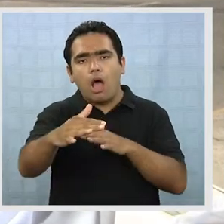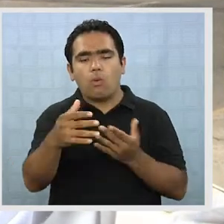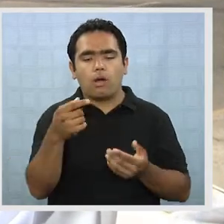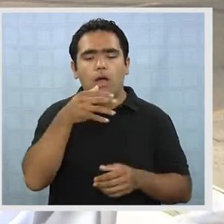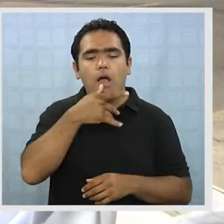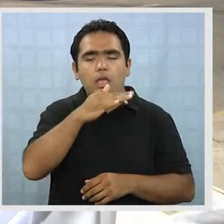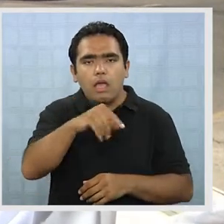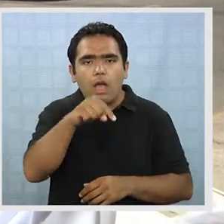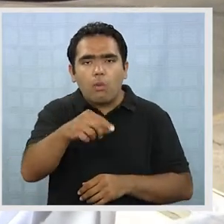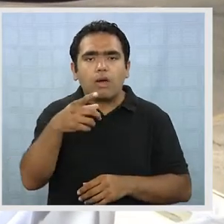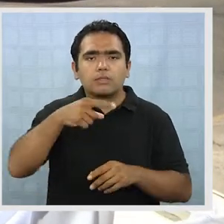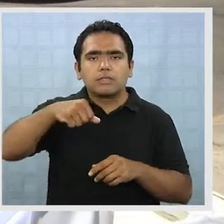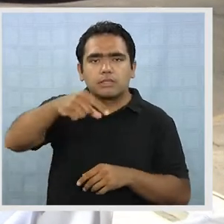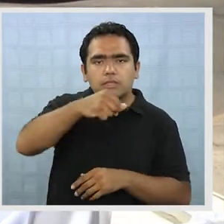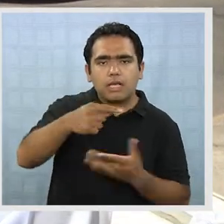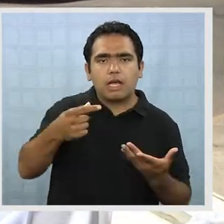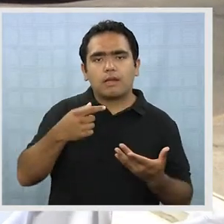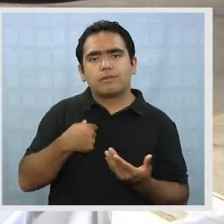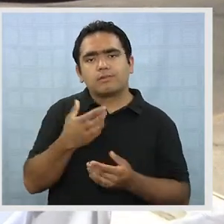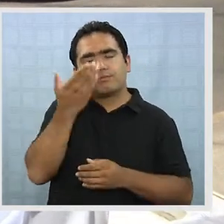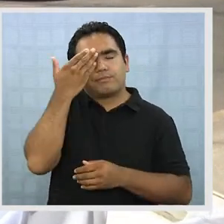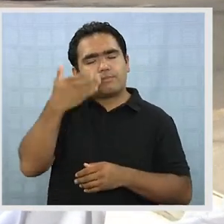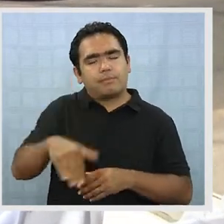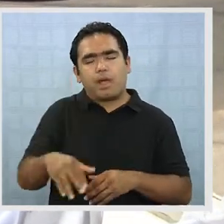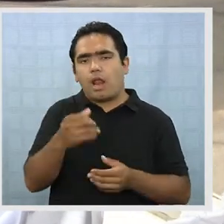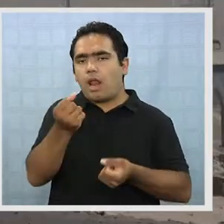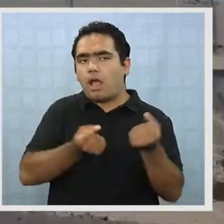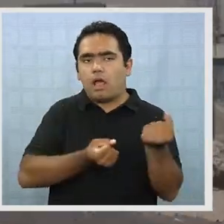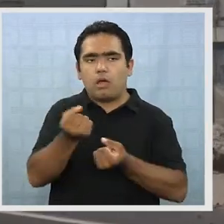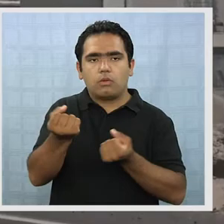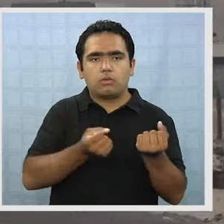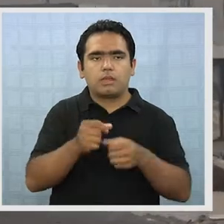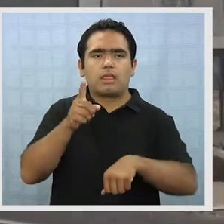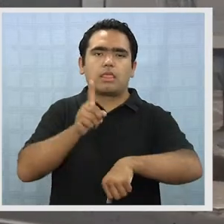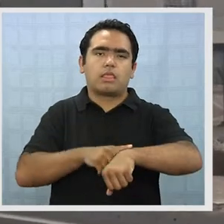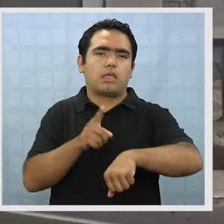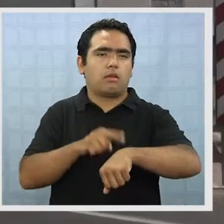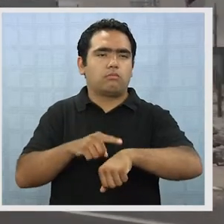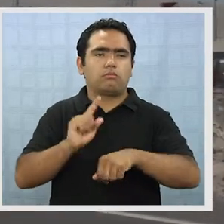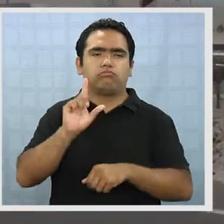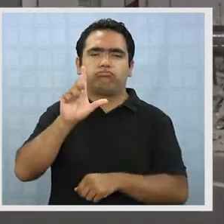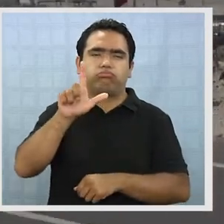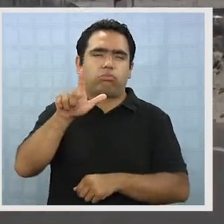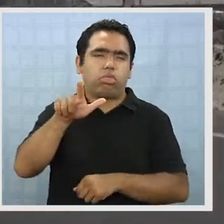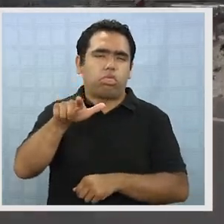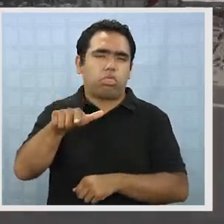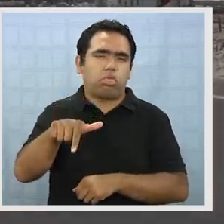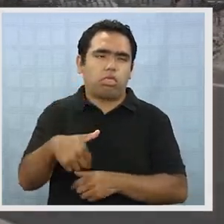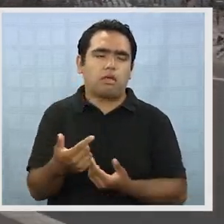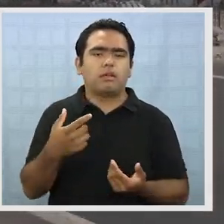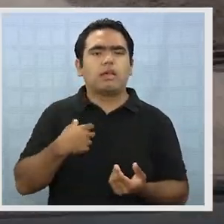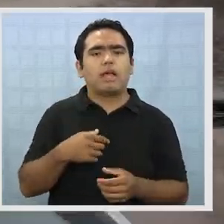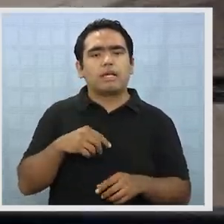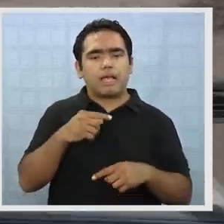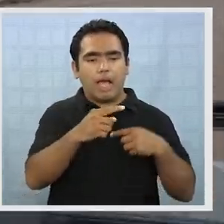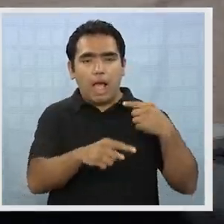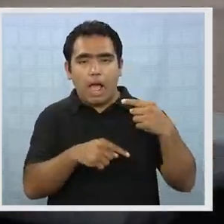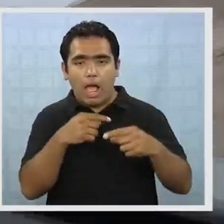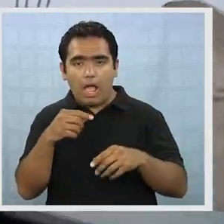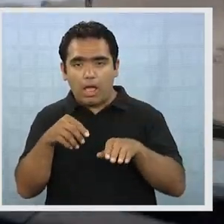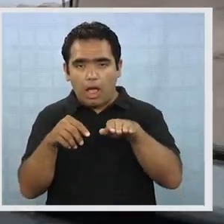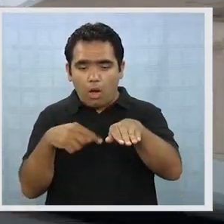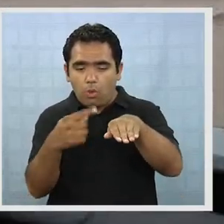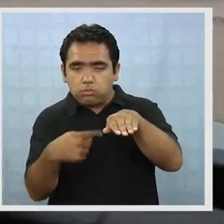salada y eso para nosotros es perjudicial para los autos. El tiempo se ha demorado mucho, se han rentado neumáticos,